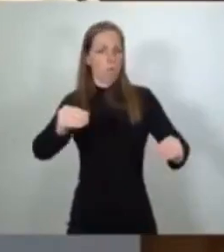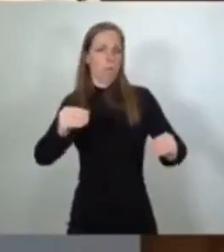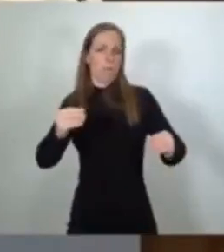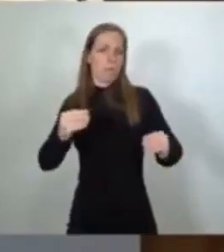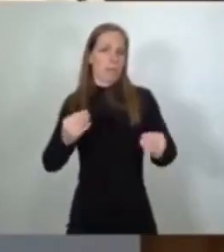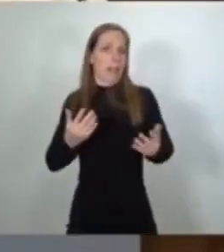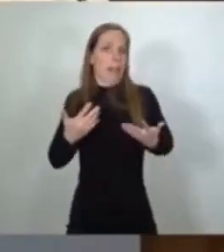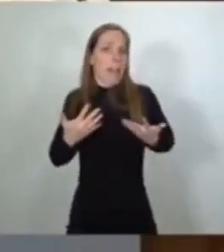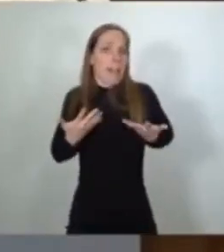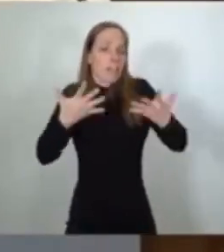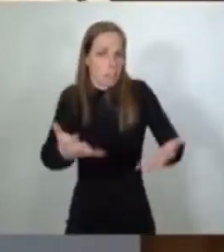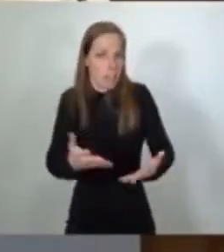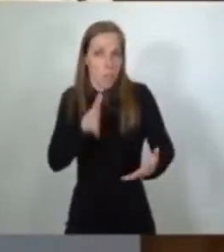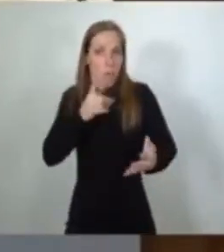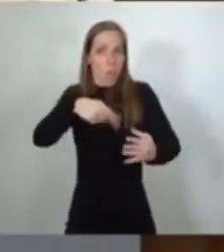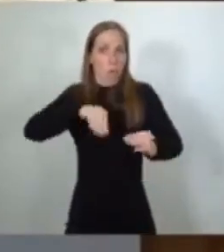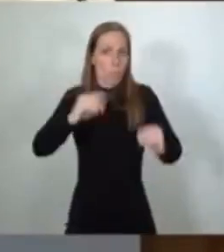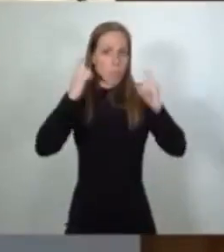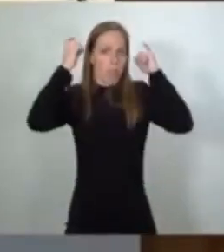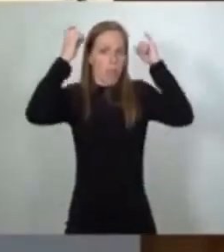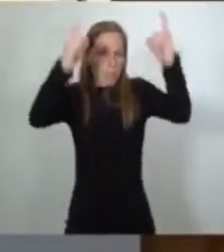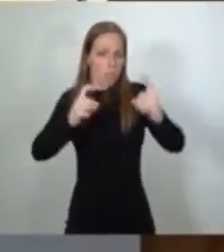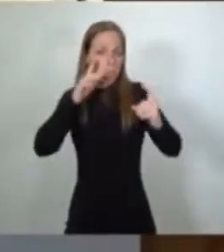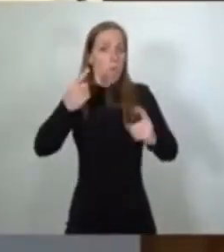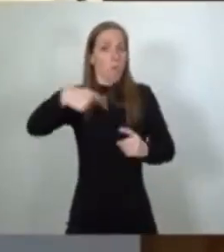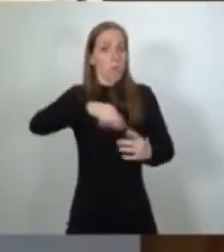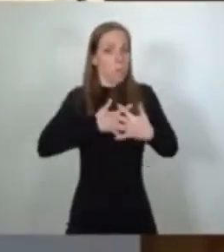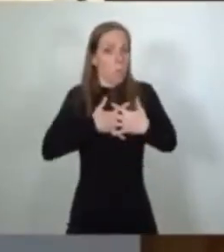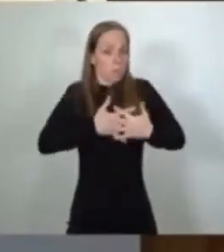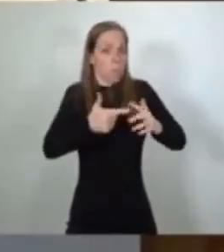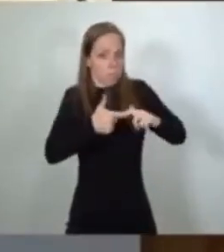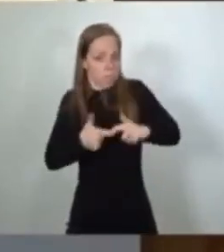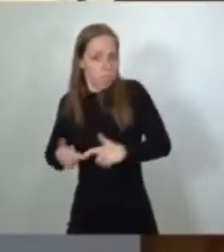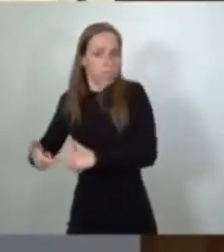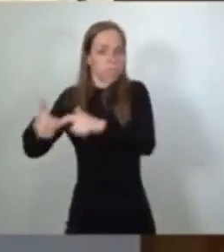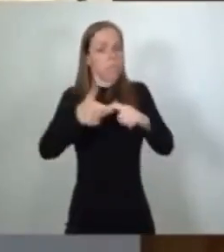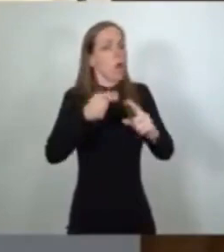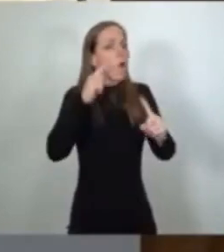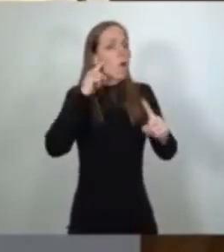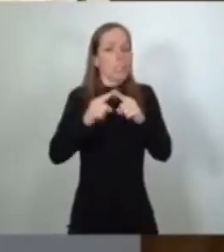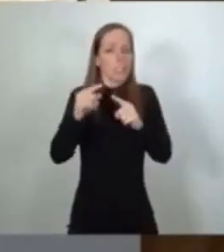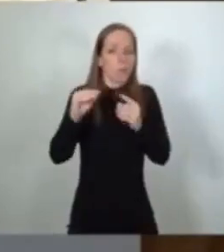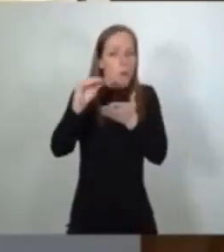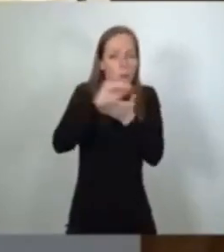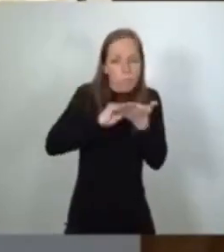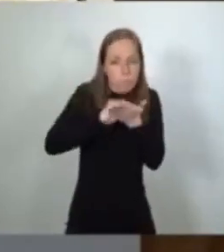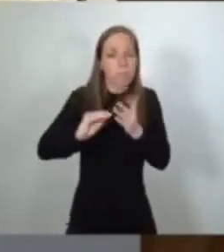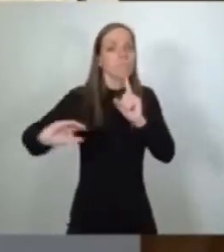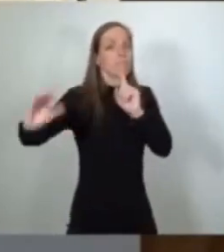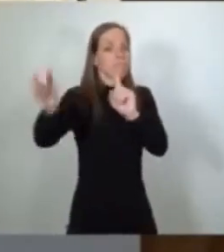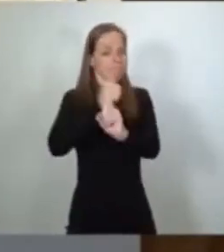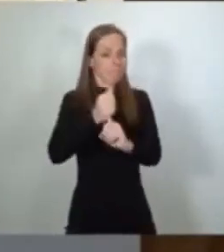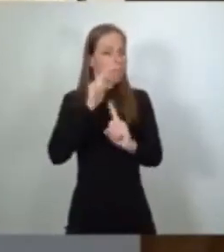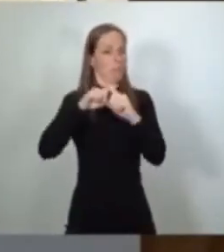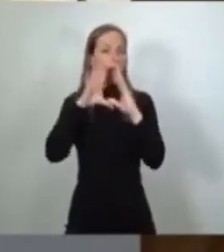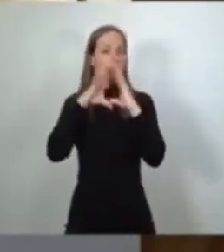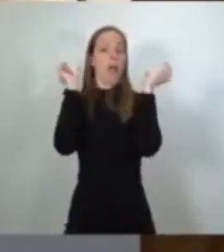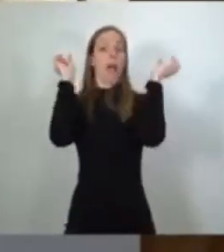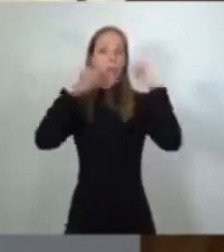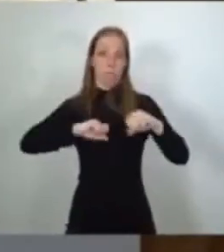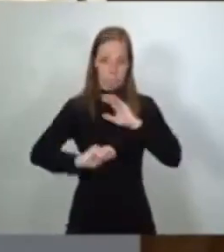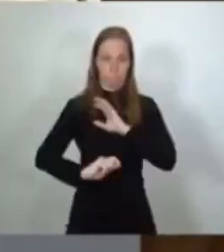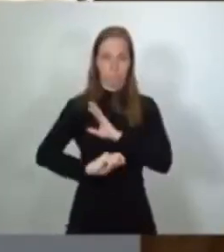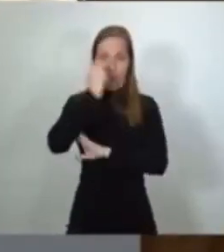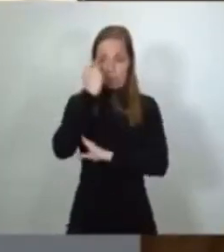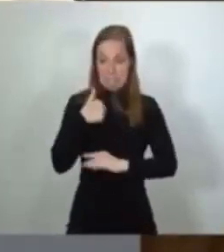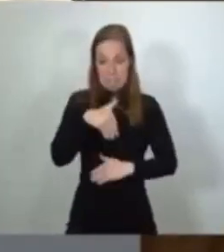por vuestra voluntad compartida de encontrar siempre soluciones y llegar siempre a acuerdos. A